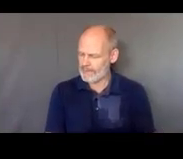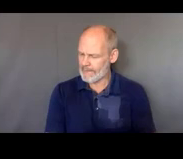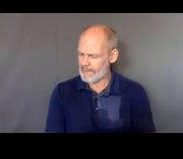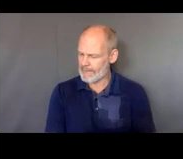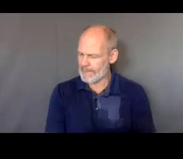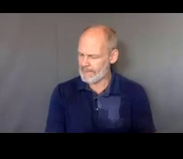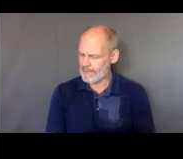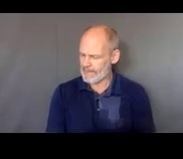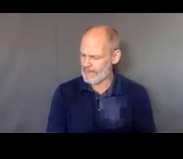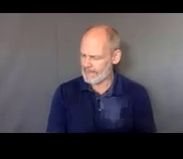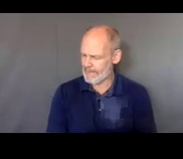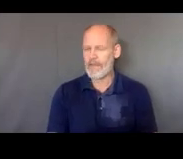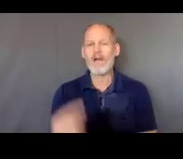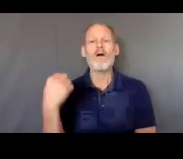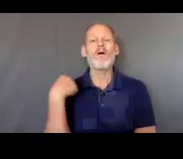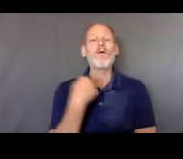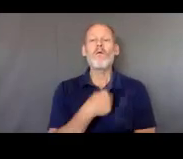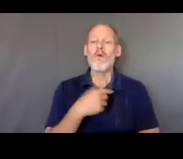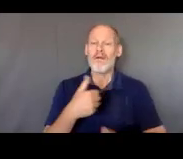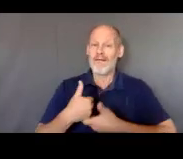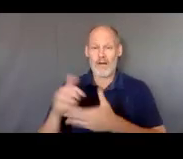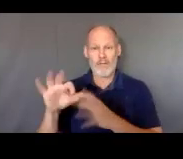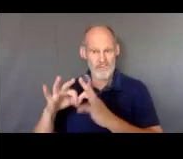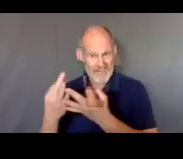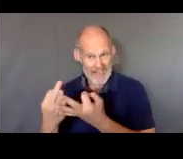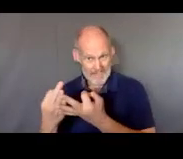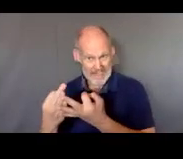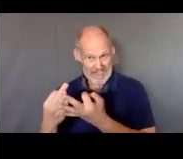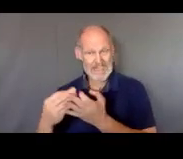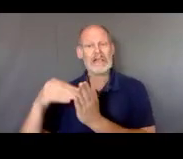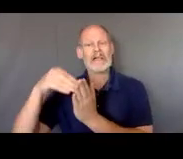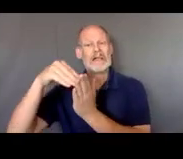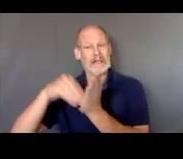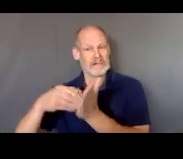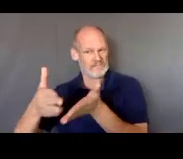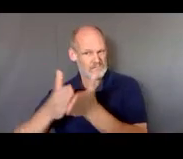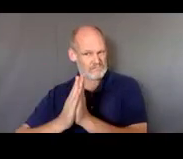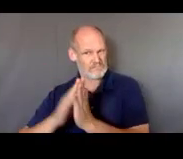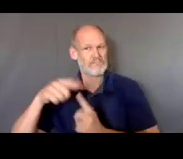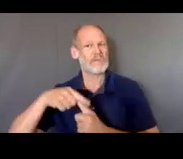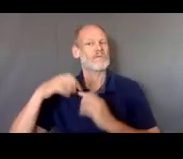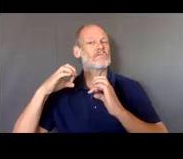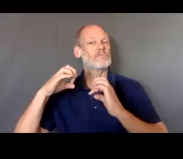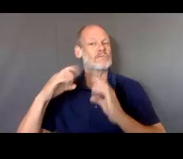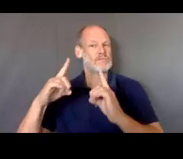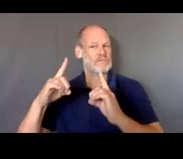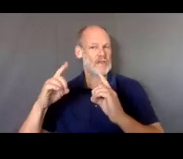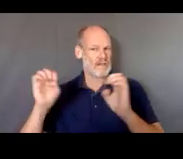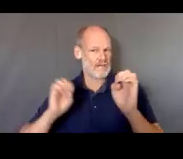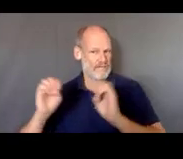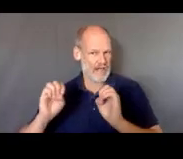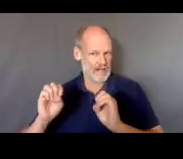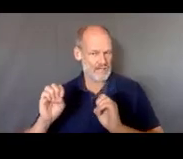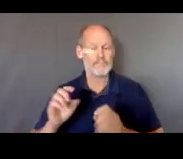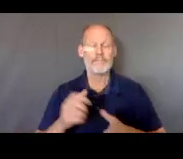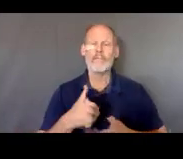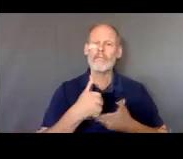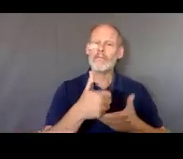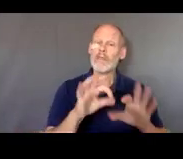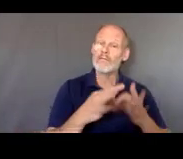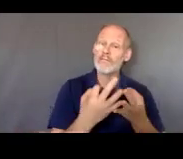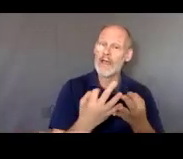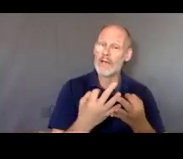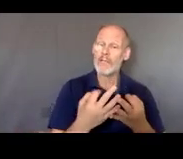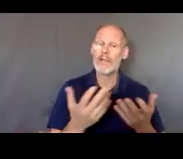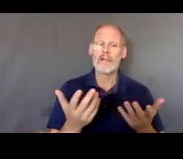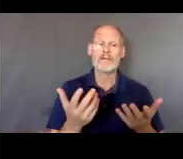familias para que recomienden o se les remita a evaluación de educación ayudamos a las familias para